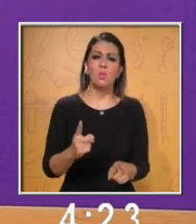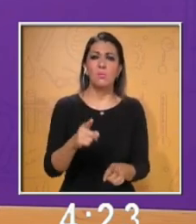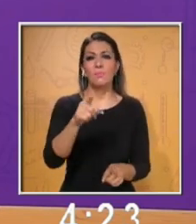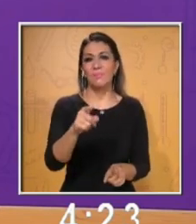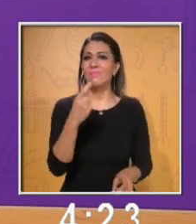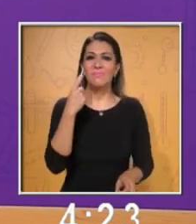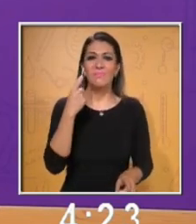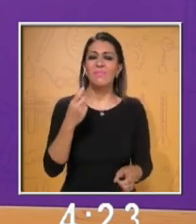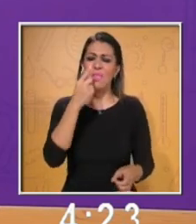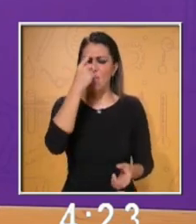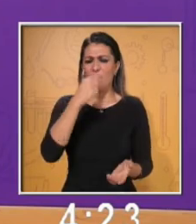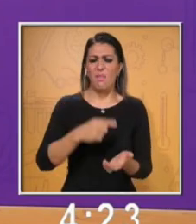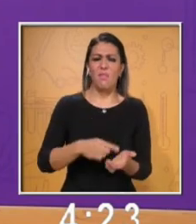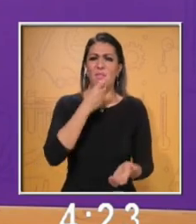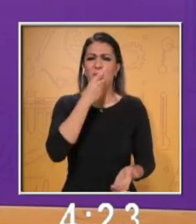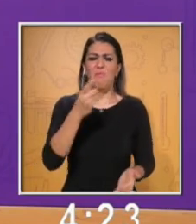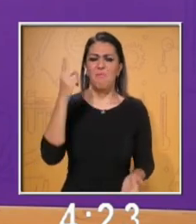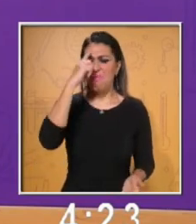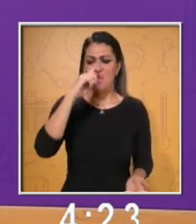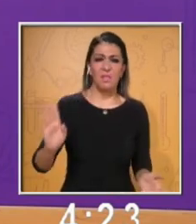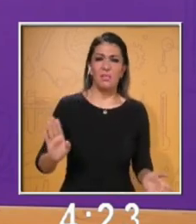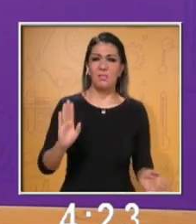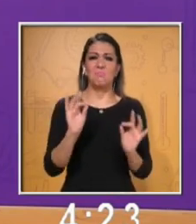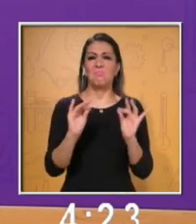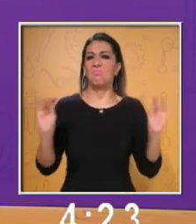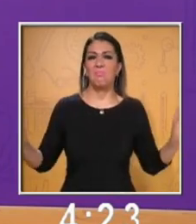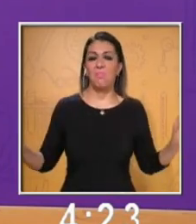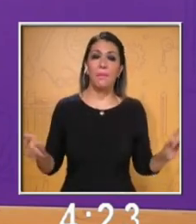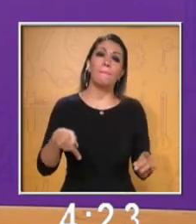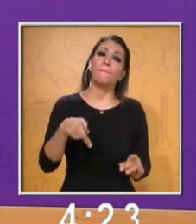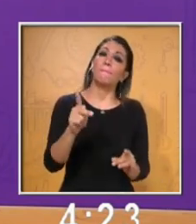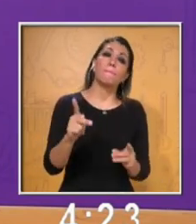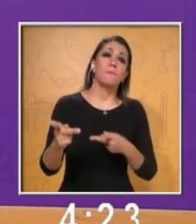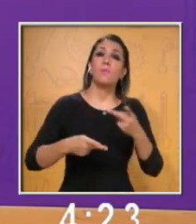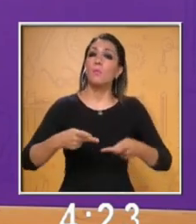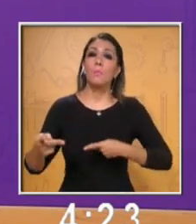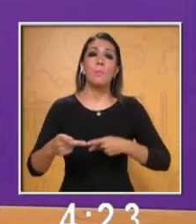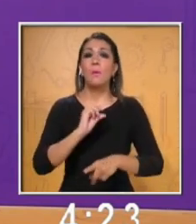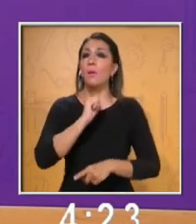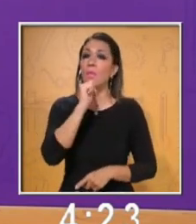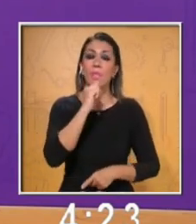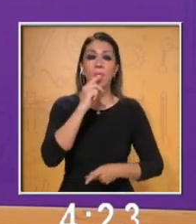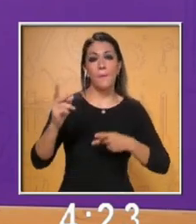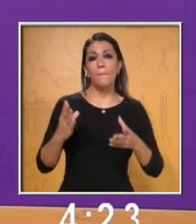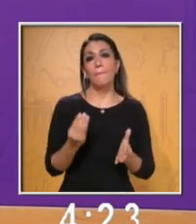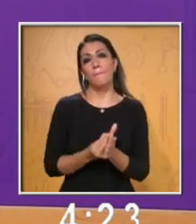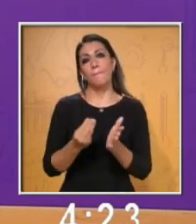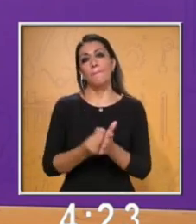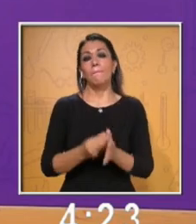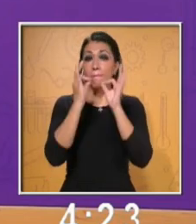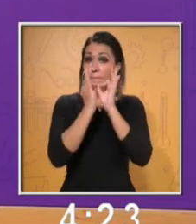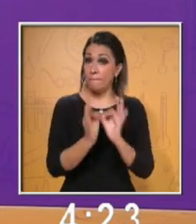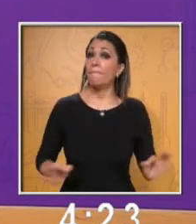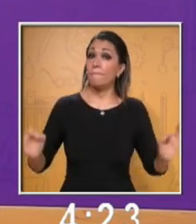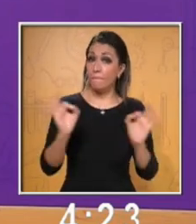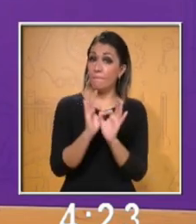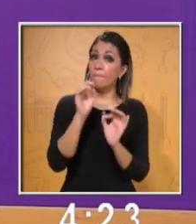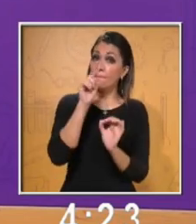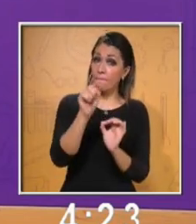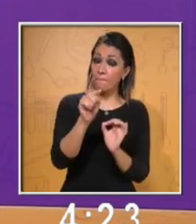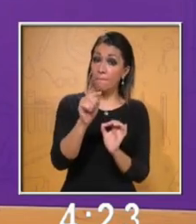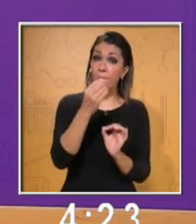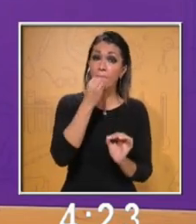improvisar. Él pensó que era un tema demasiado sencillo y por lo tanto no se preparó. Entonces es importante que tú, aunque